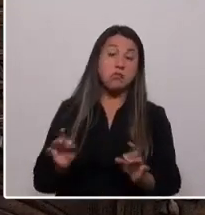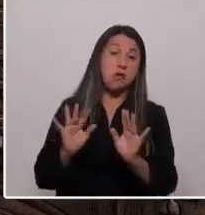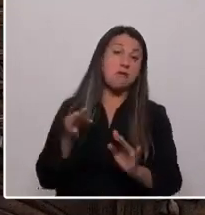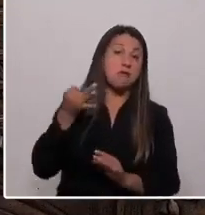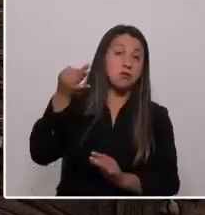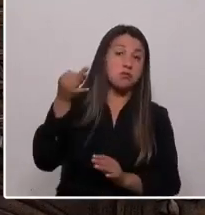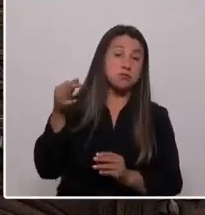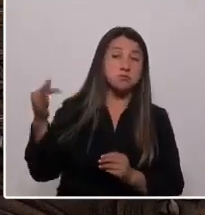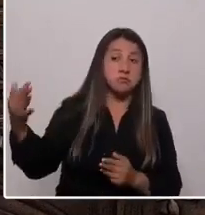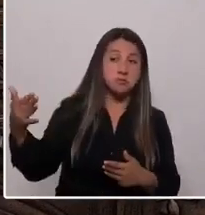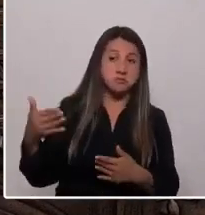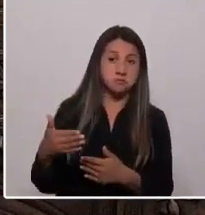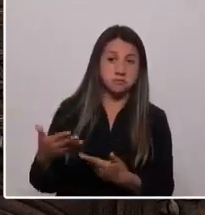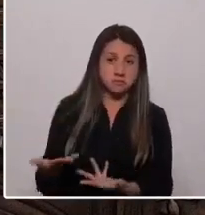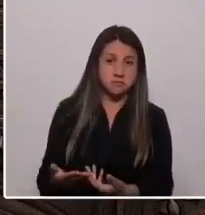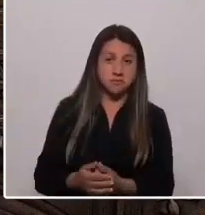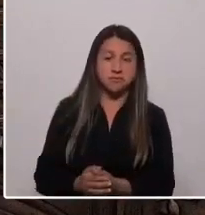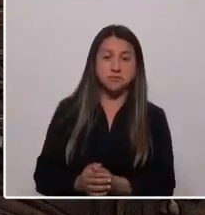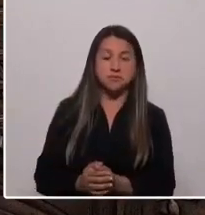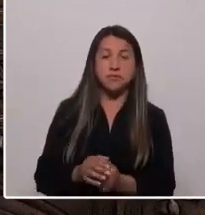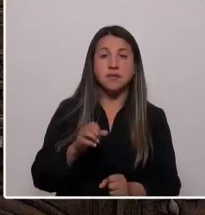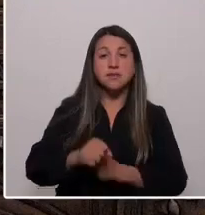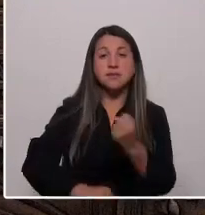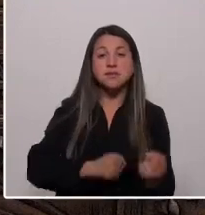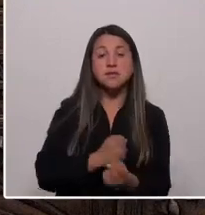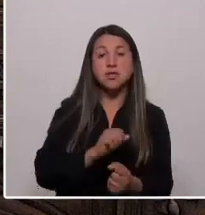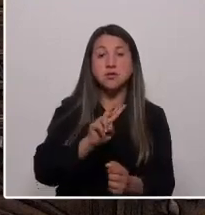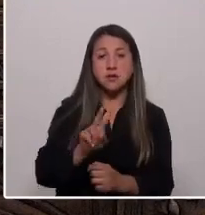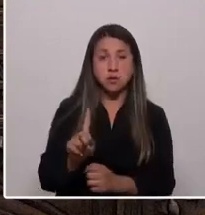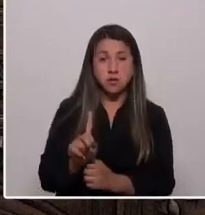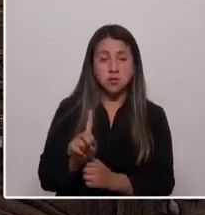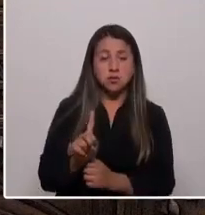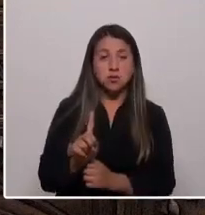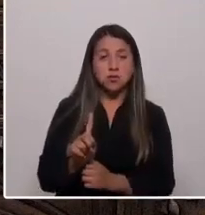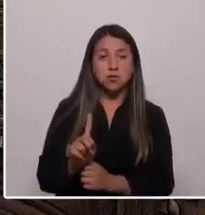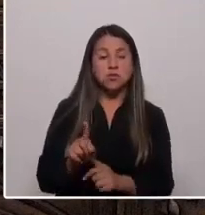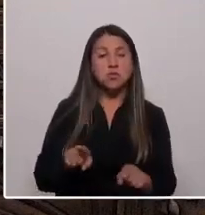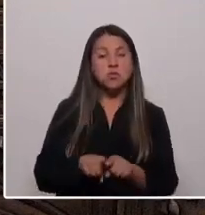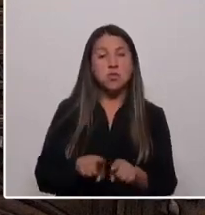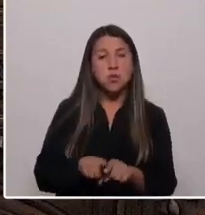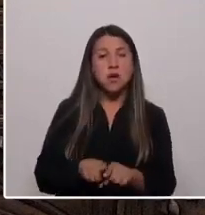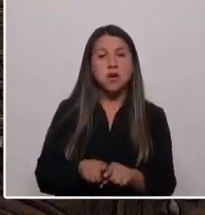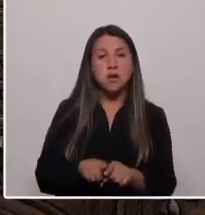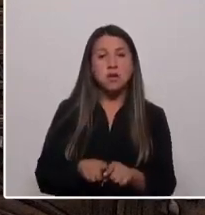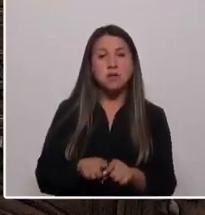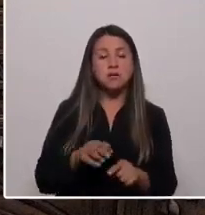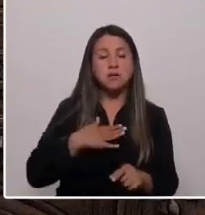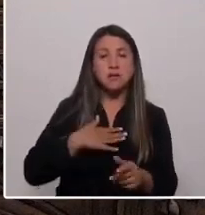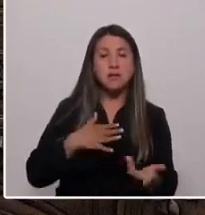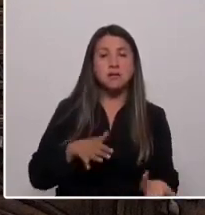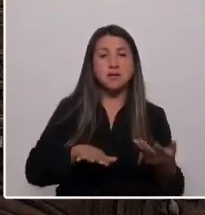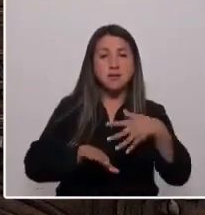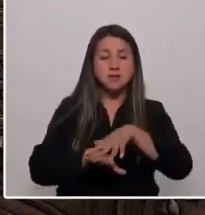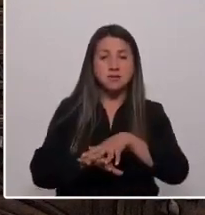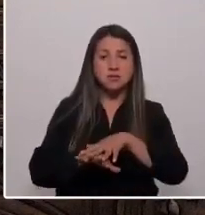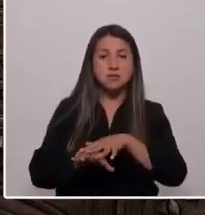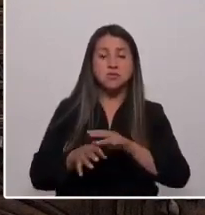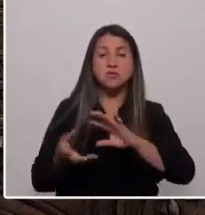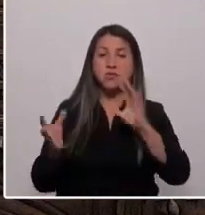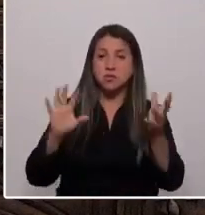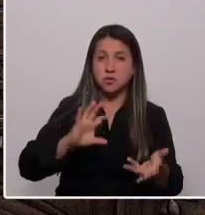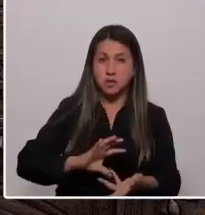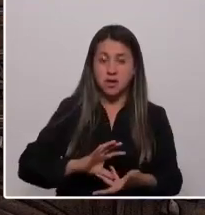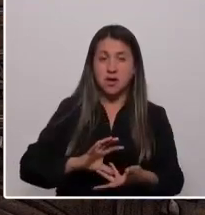En este siglo XXI que se caracteriza por la integración mundial, por la